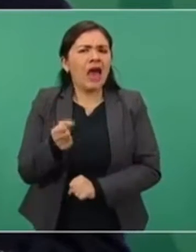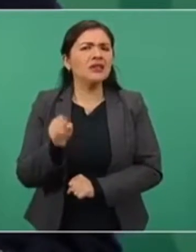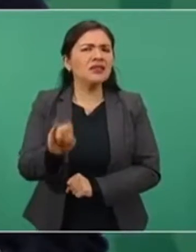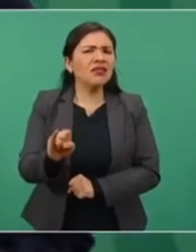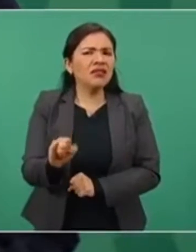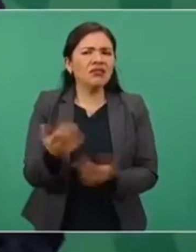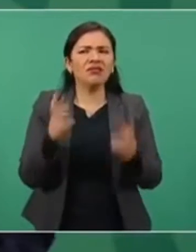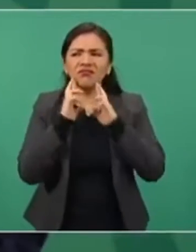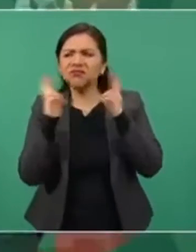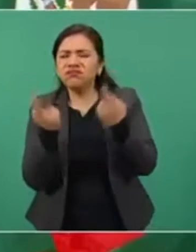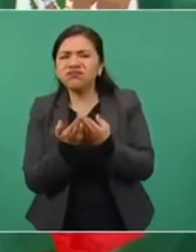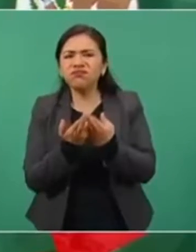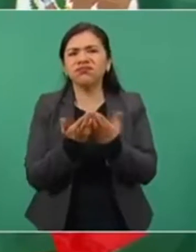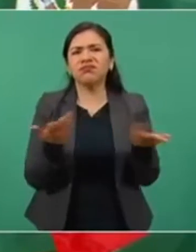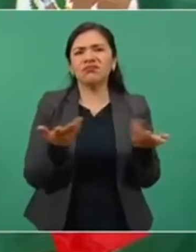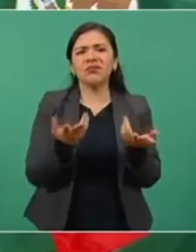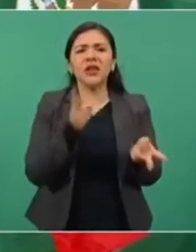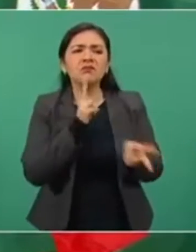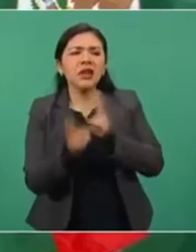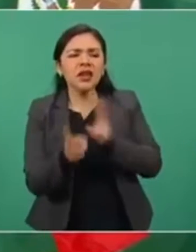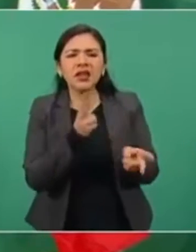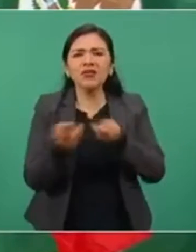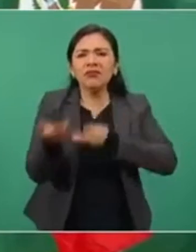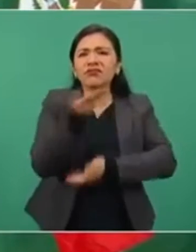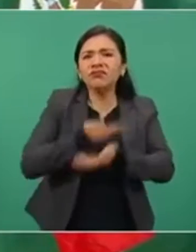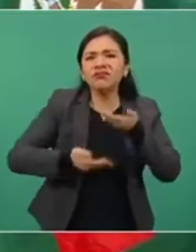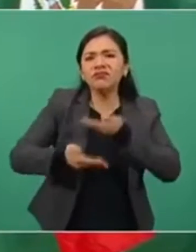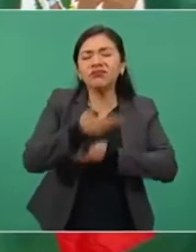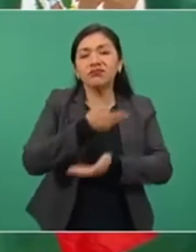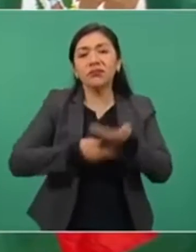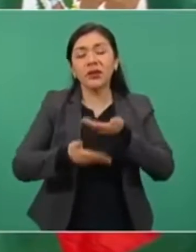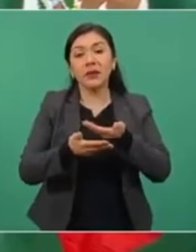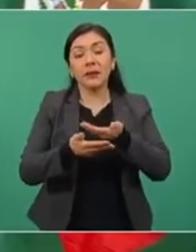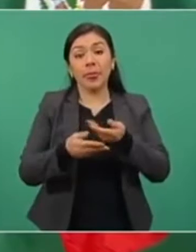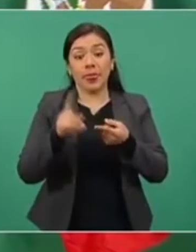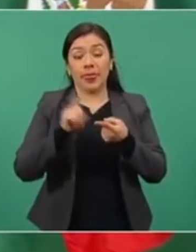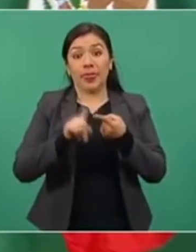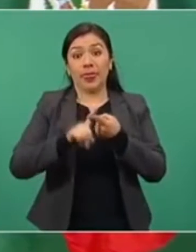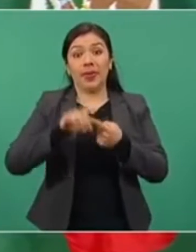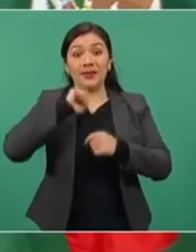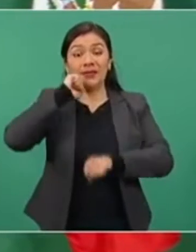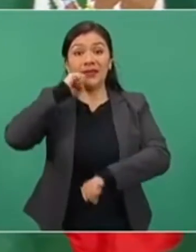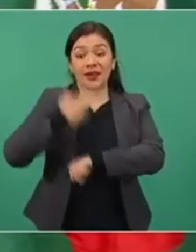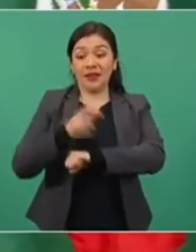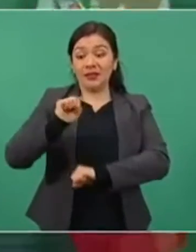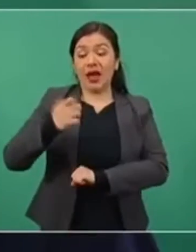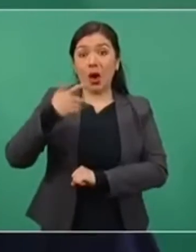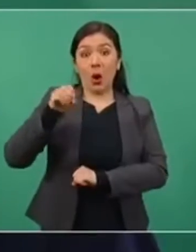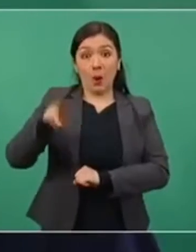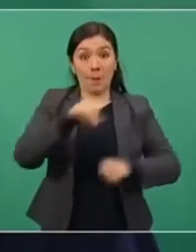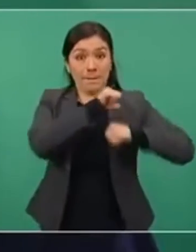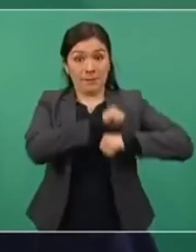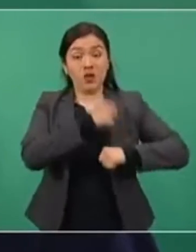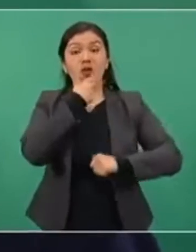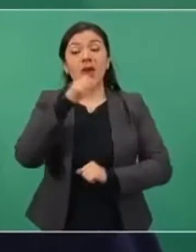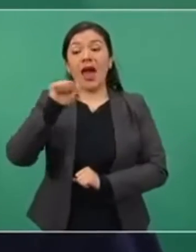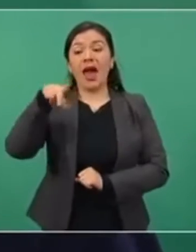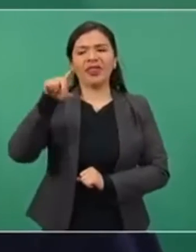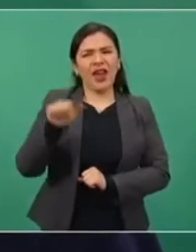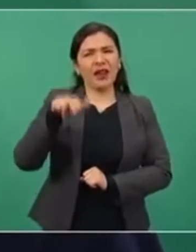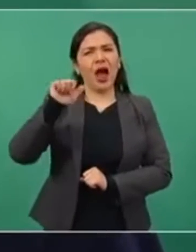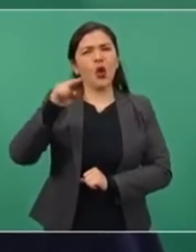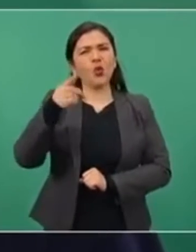esta entrevista. El secretario de Gobernación, Adán Augusto